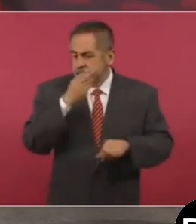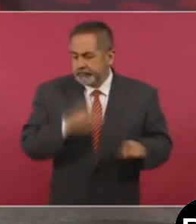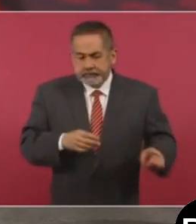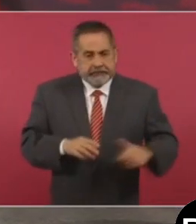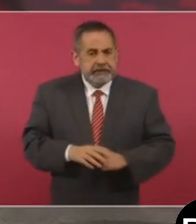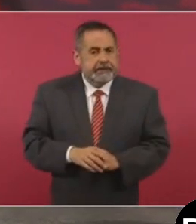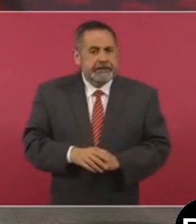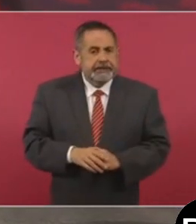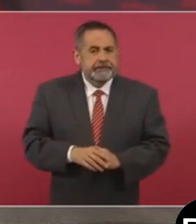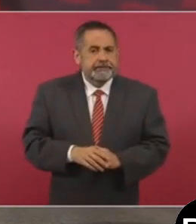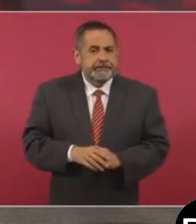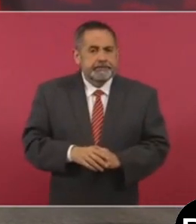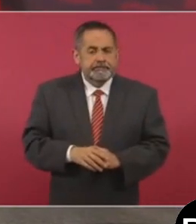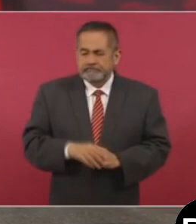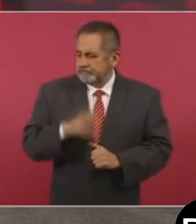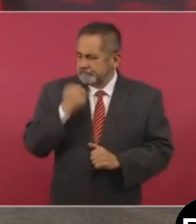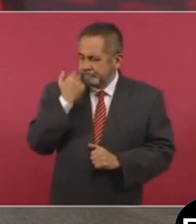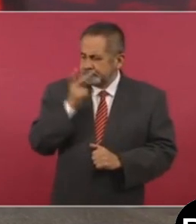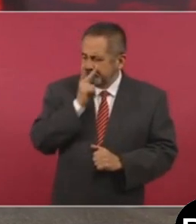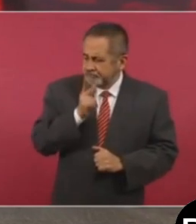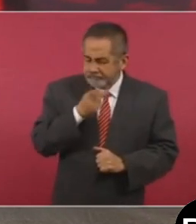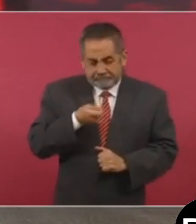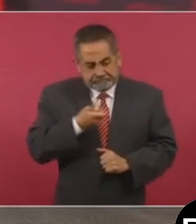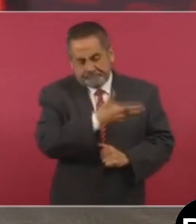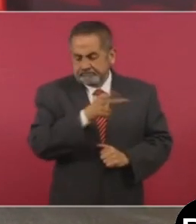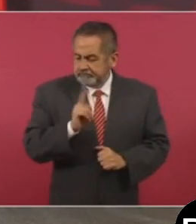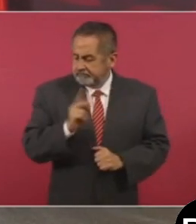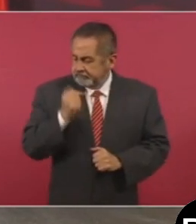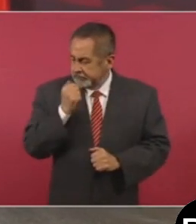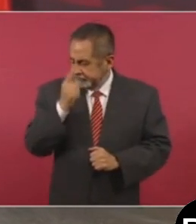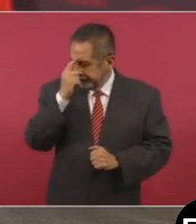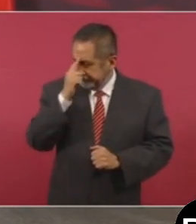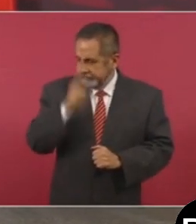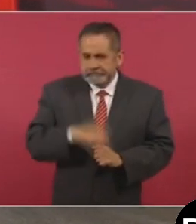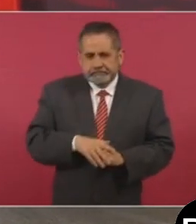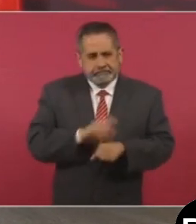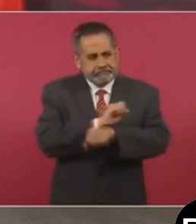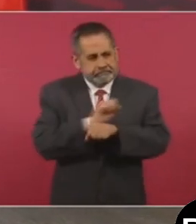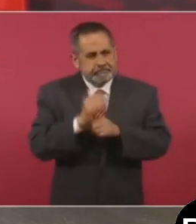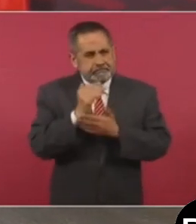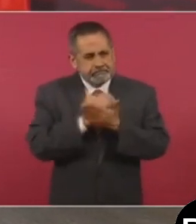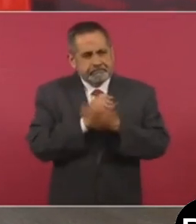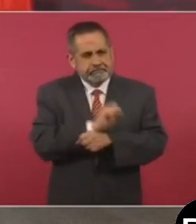No quiero usar la palabra, quiero suavizarla.